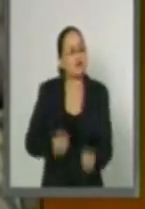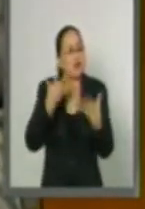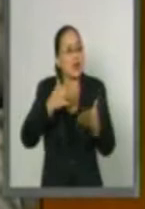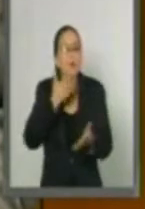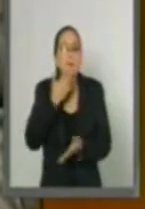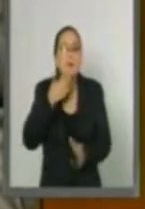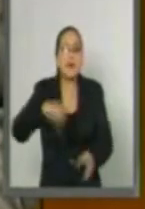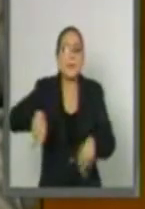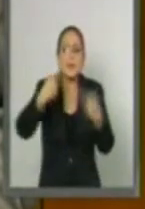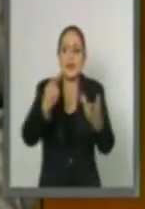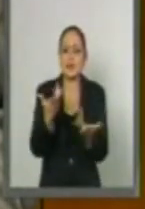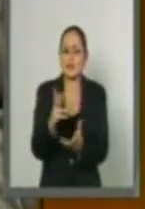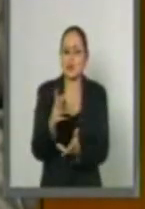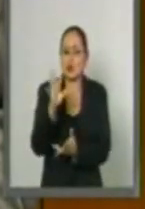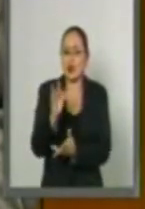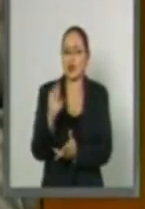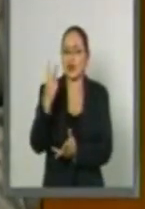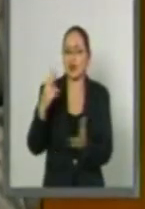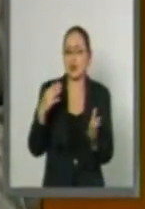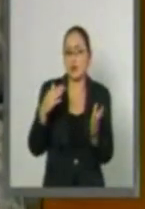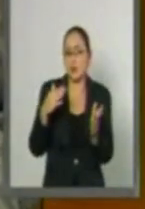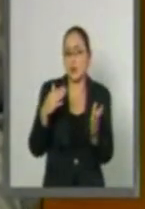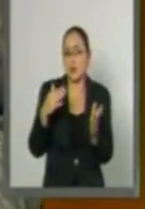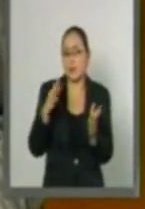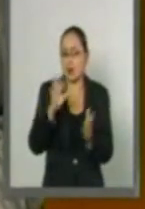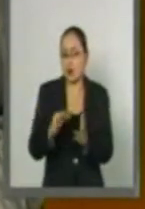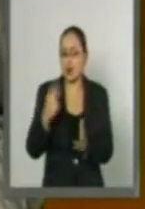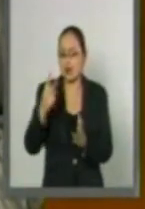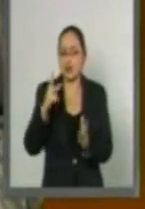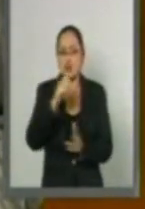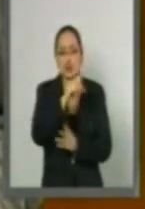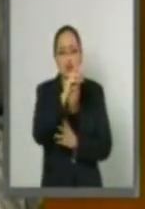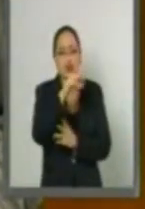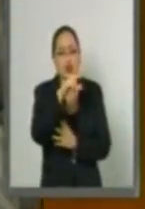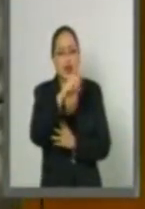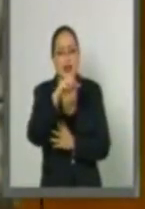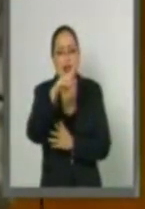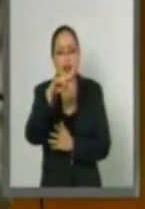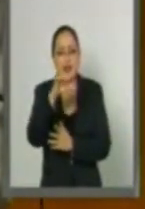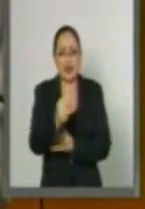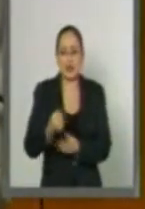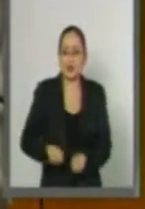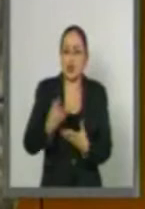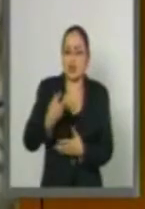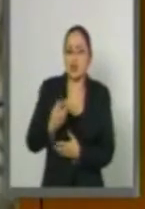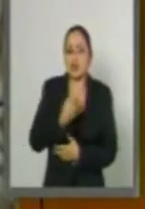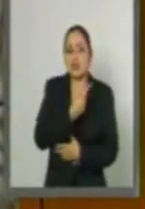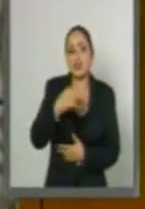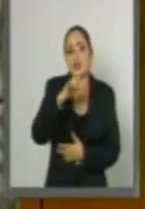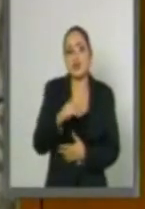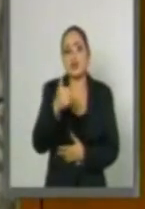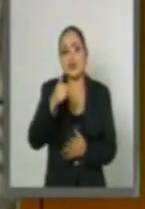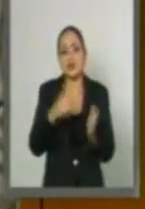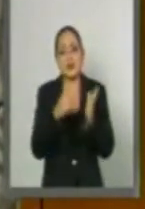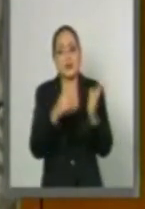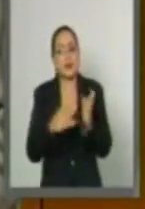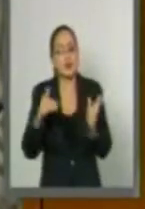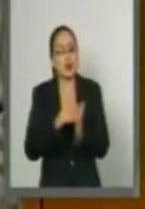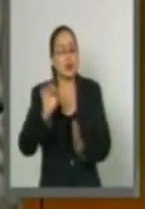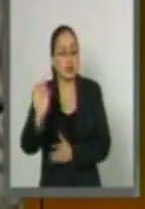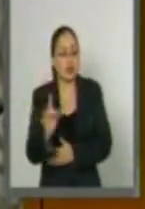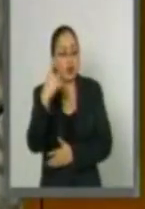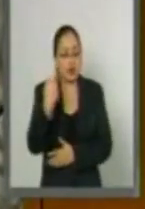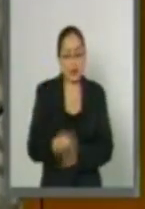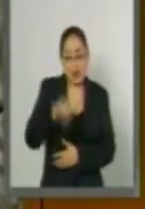miel con un volumen de 42 toneladas y un valor de 156 mil millones de dólares. En el país